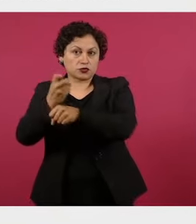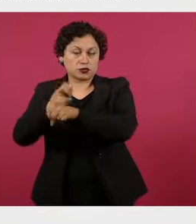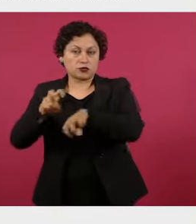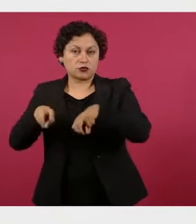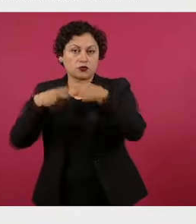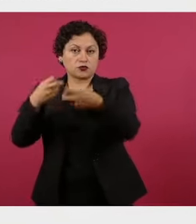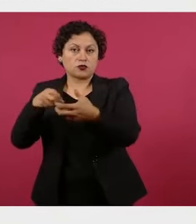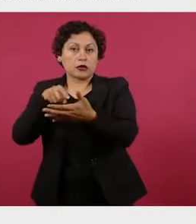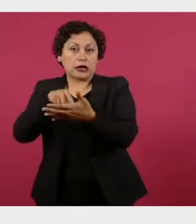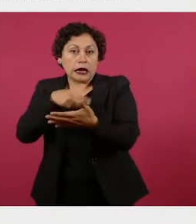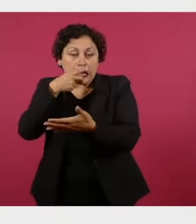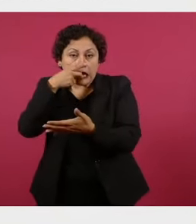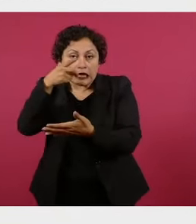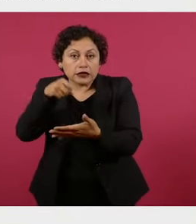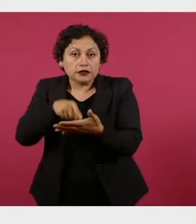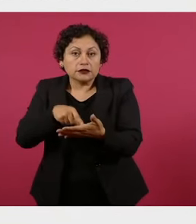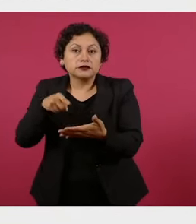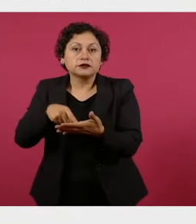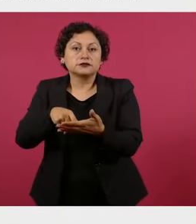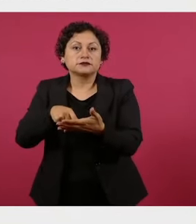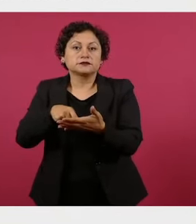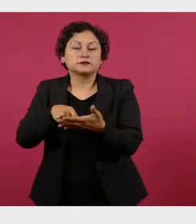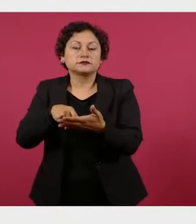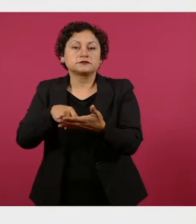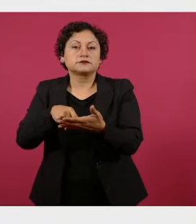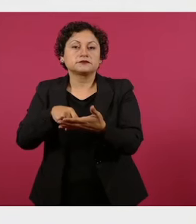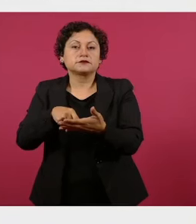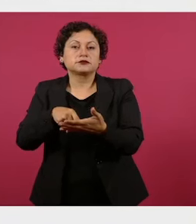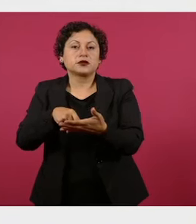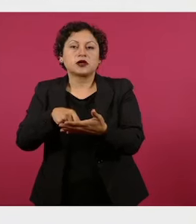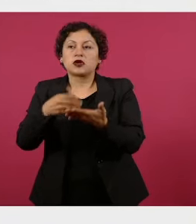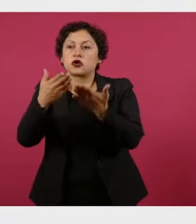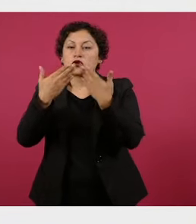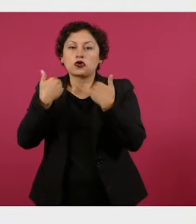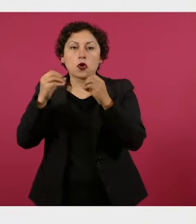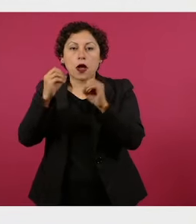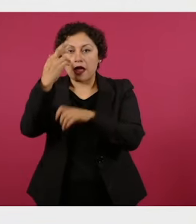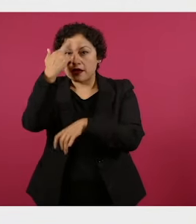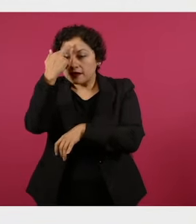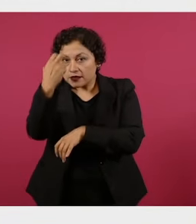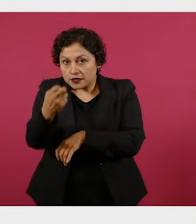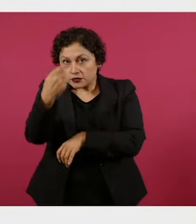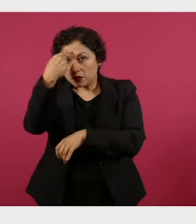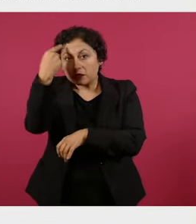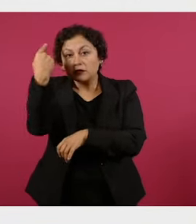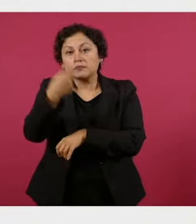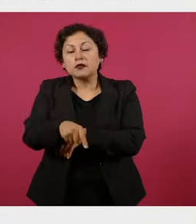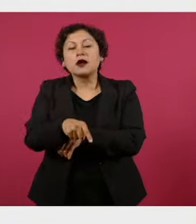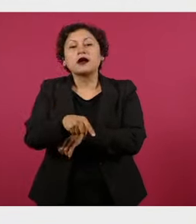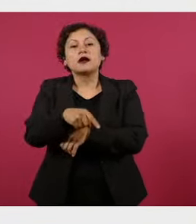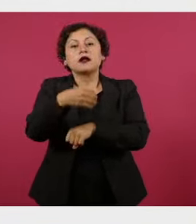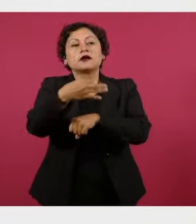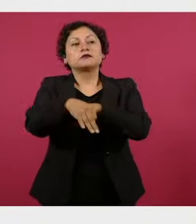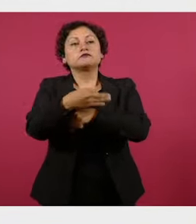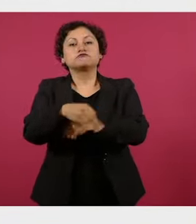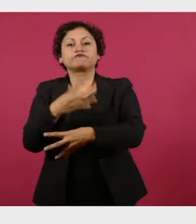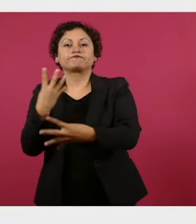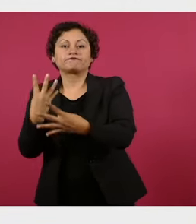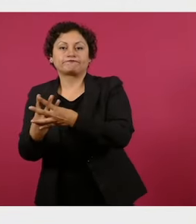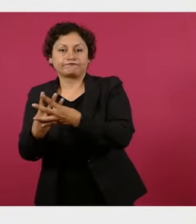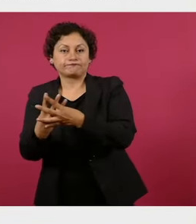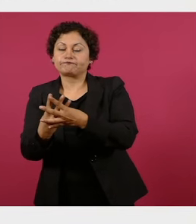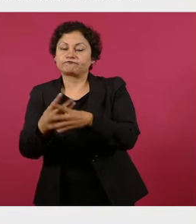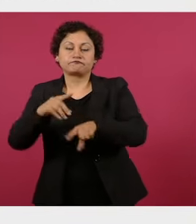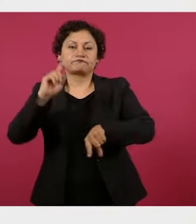declaró infundada la petición de modificar o sustituir la prisión preventiva impuesta,